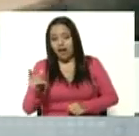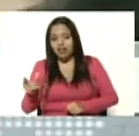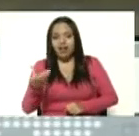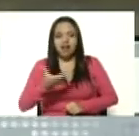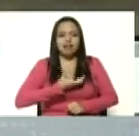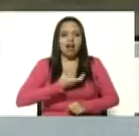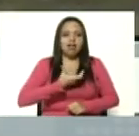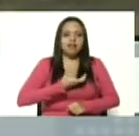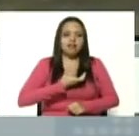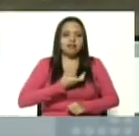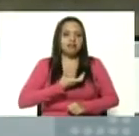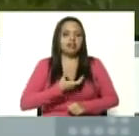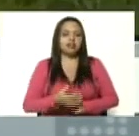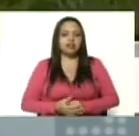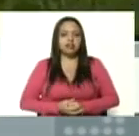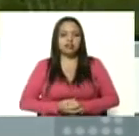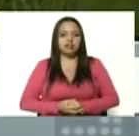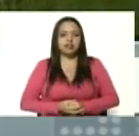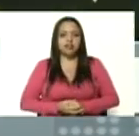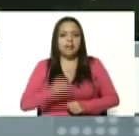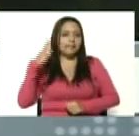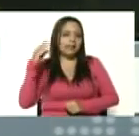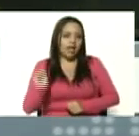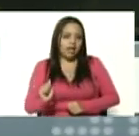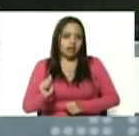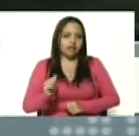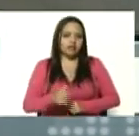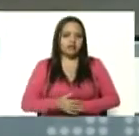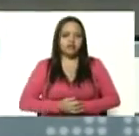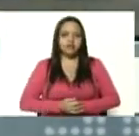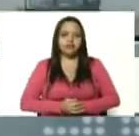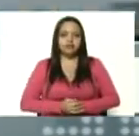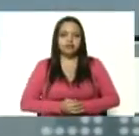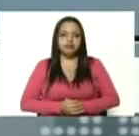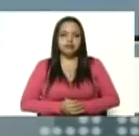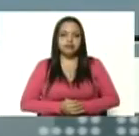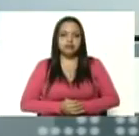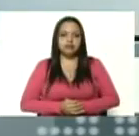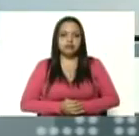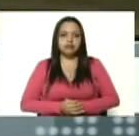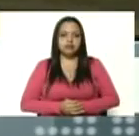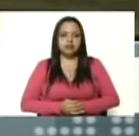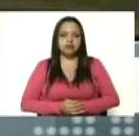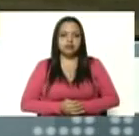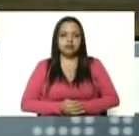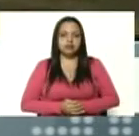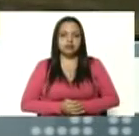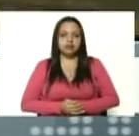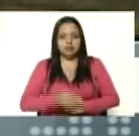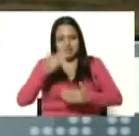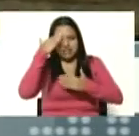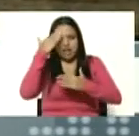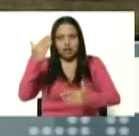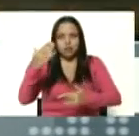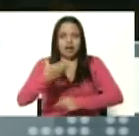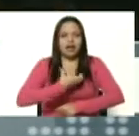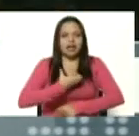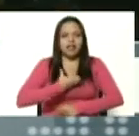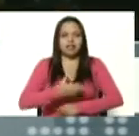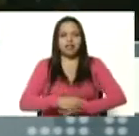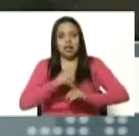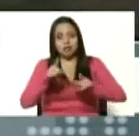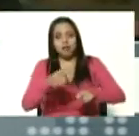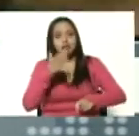de Petare compañero José Vicente Rangel mi saludo a tu mamá